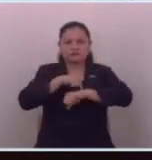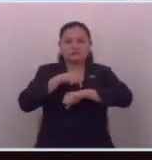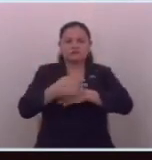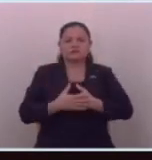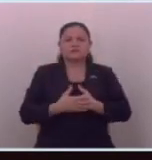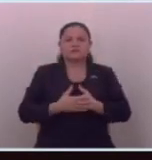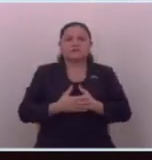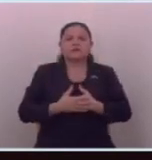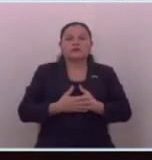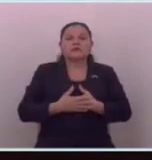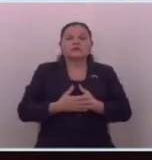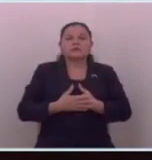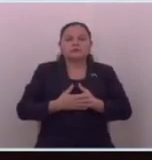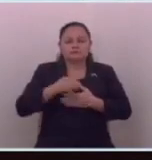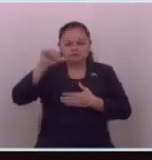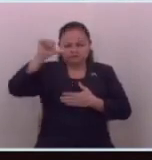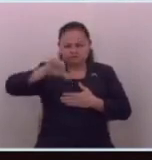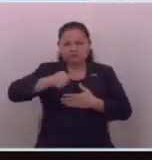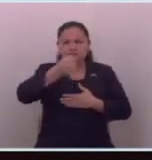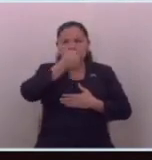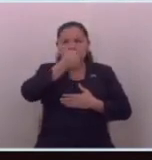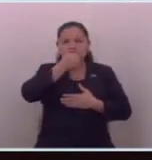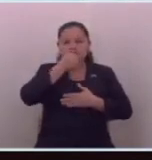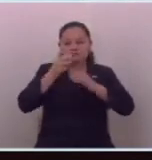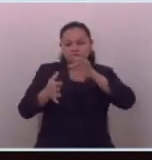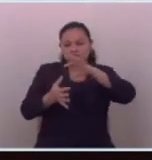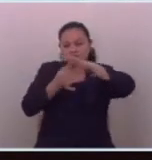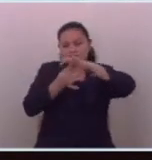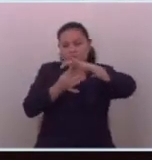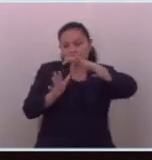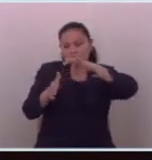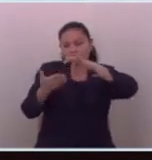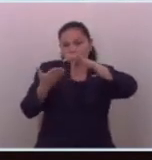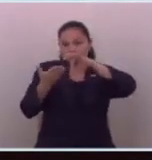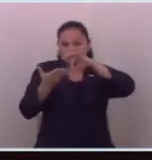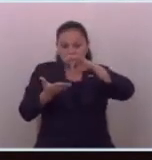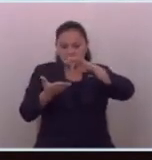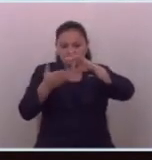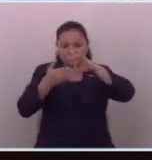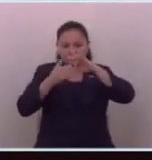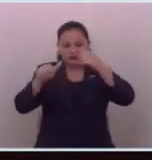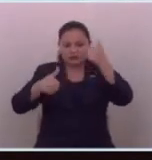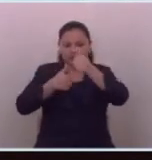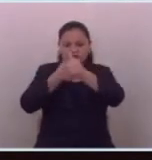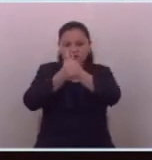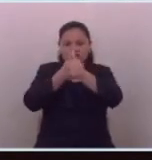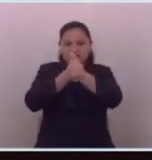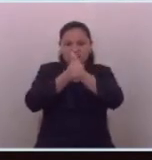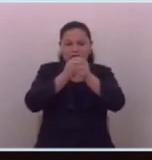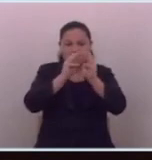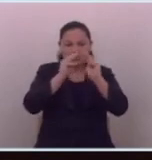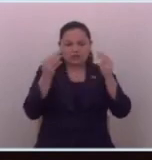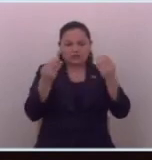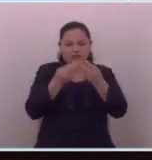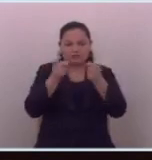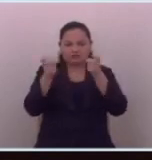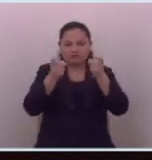pero hay malos periodistas ligados a estructuras criminales